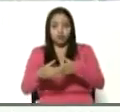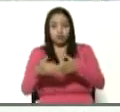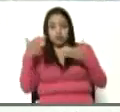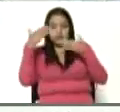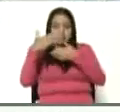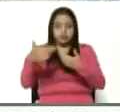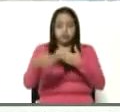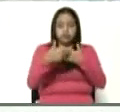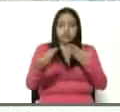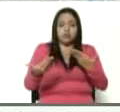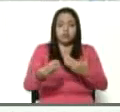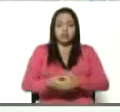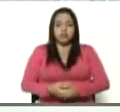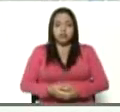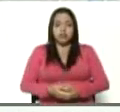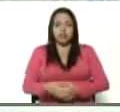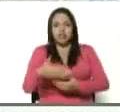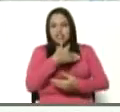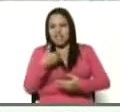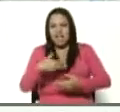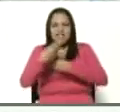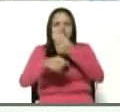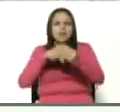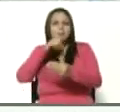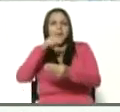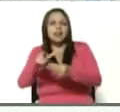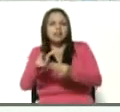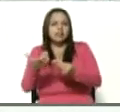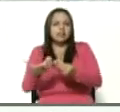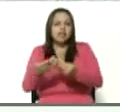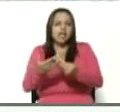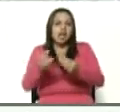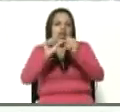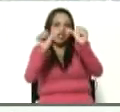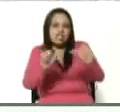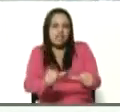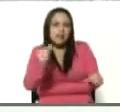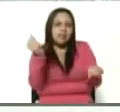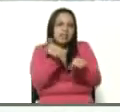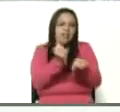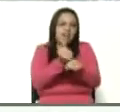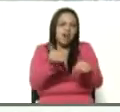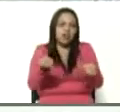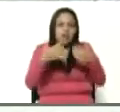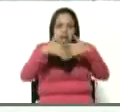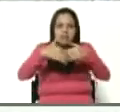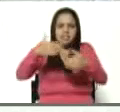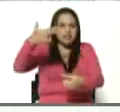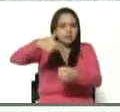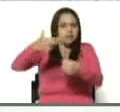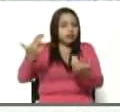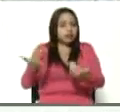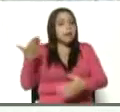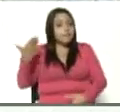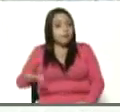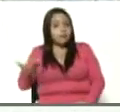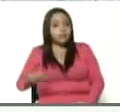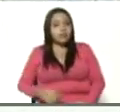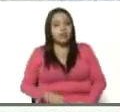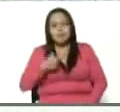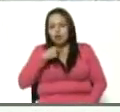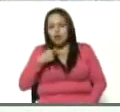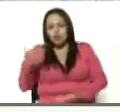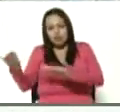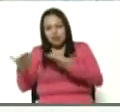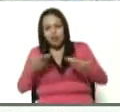solamente dedicados a sabotear los sistemas de funcionamiento de las refinerías. Es importante. Por eso me gusta que hayas